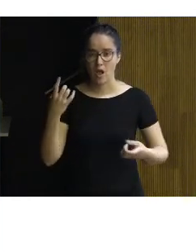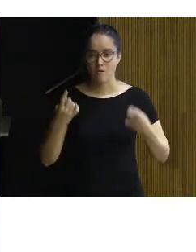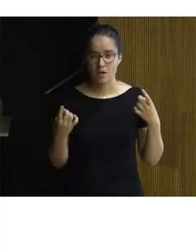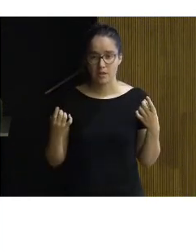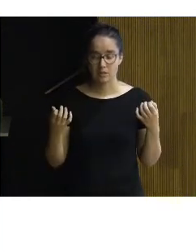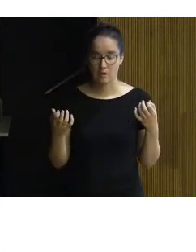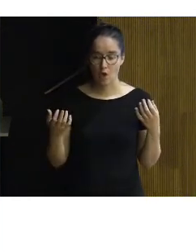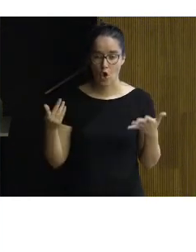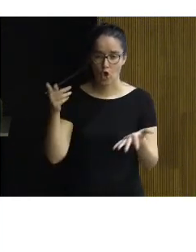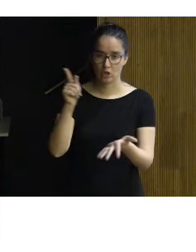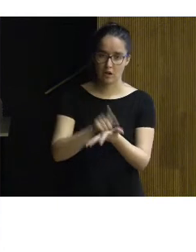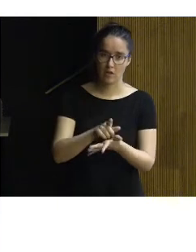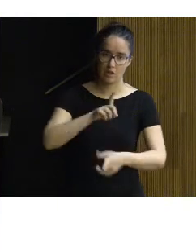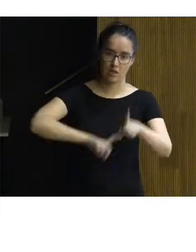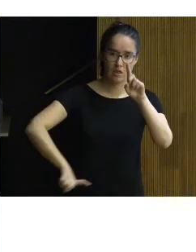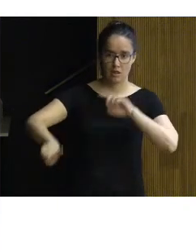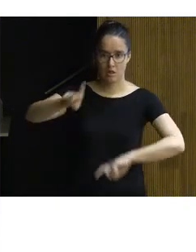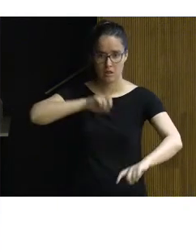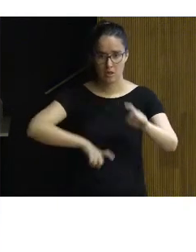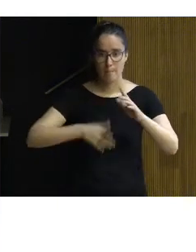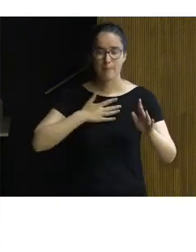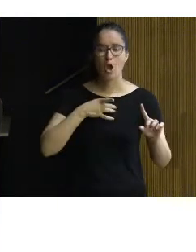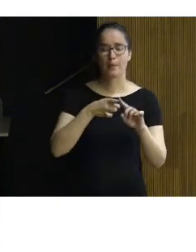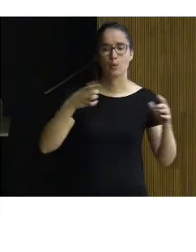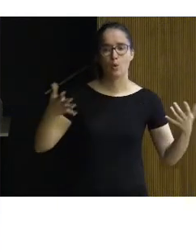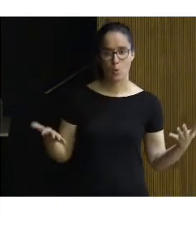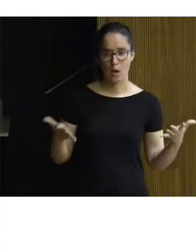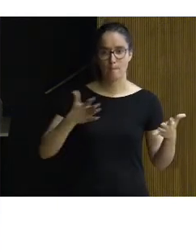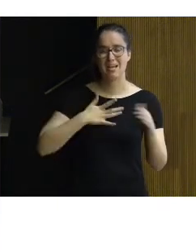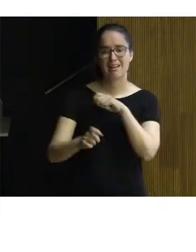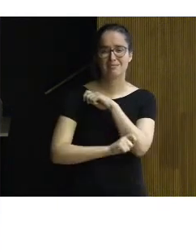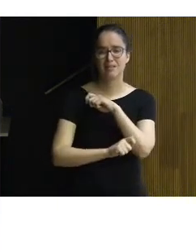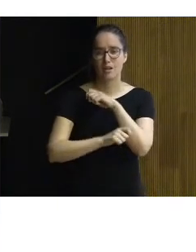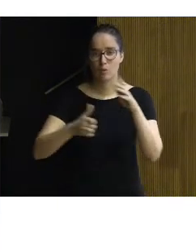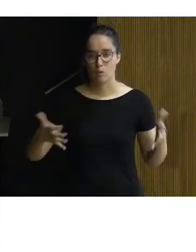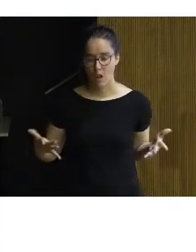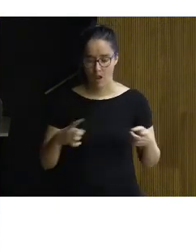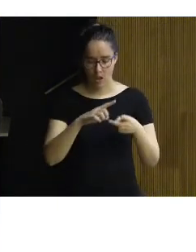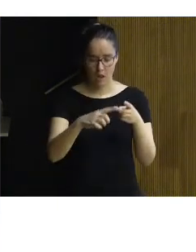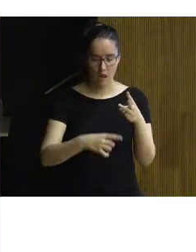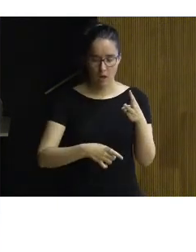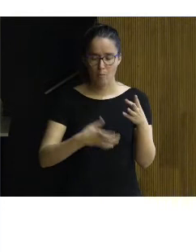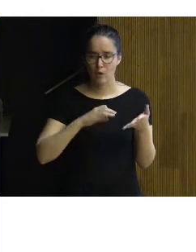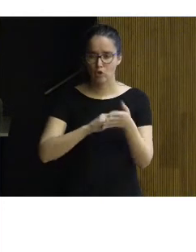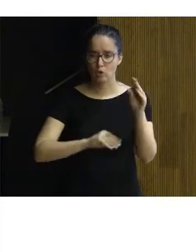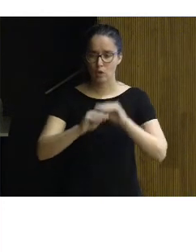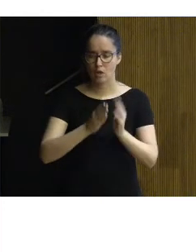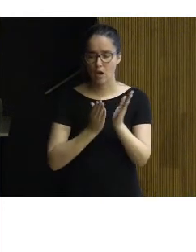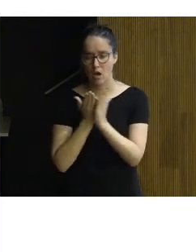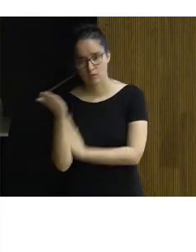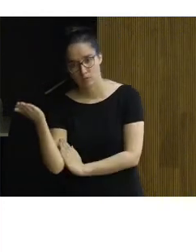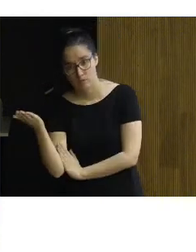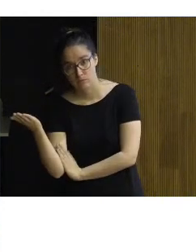retomar y volver hacia atrás ¿cuáles eran mis objetivos? ¿cuáles eran mis estrategias? eran estos ¿los puedo resolver de otra manera?